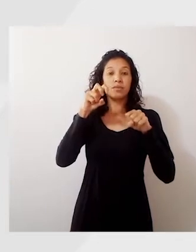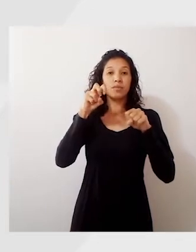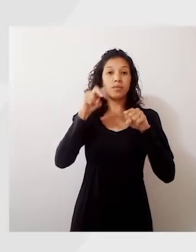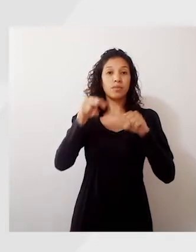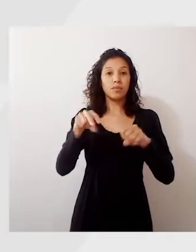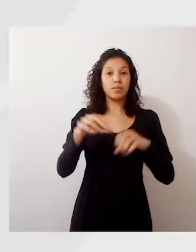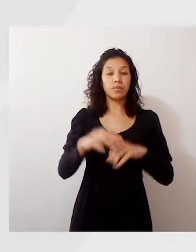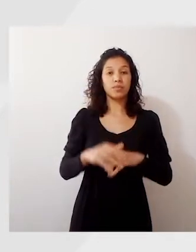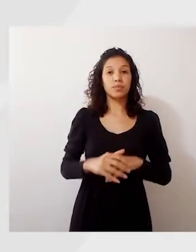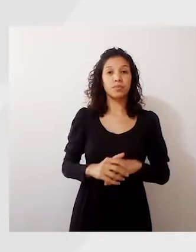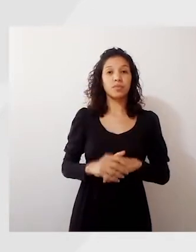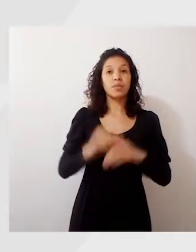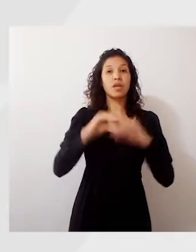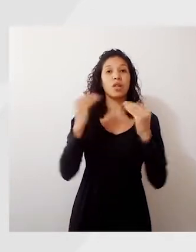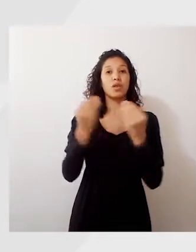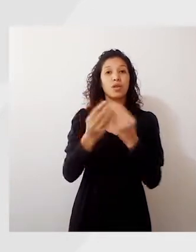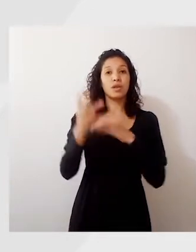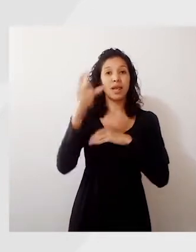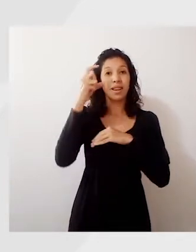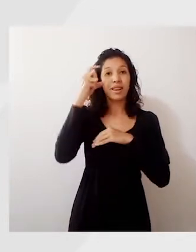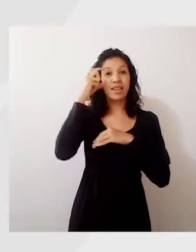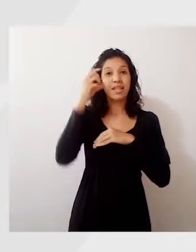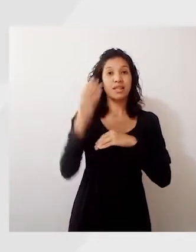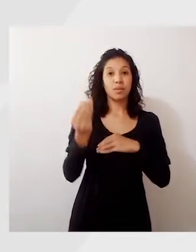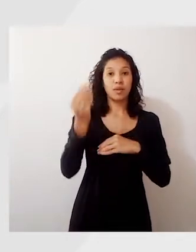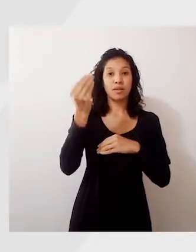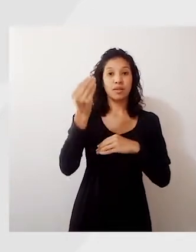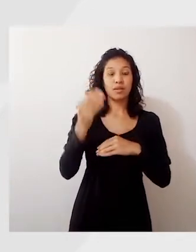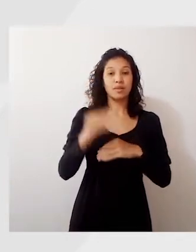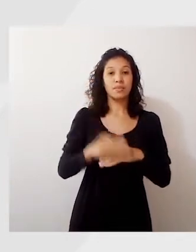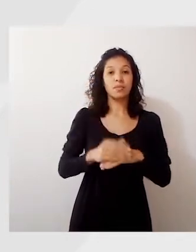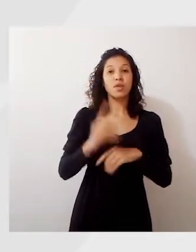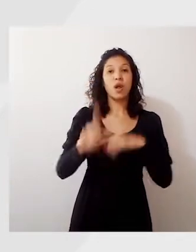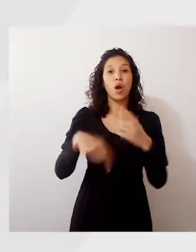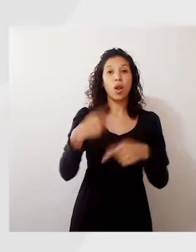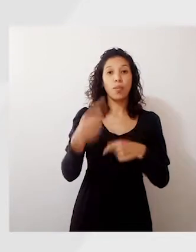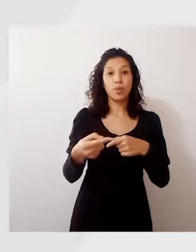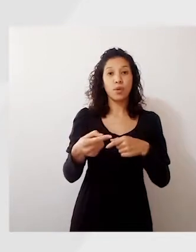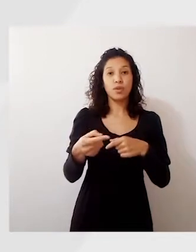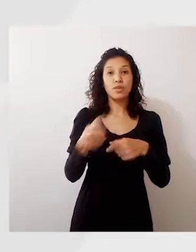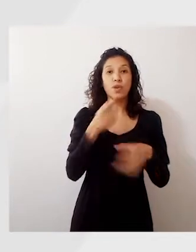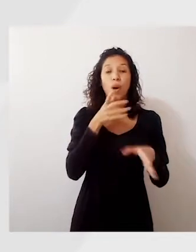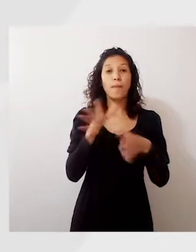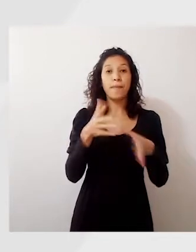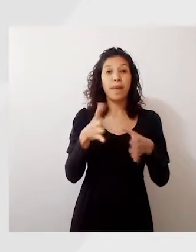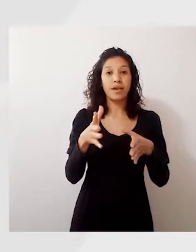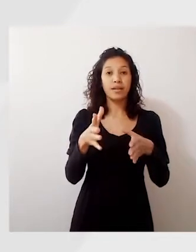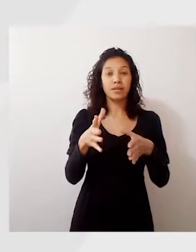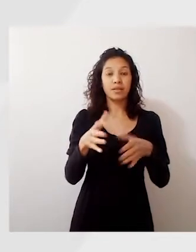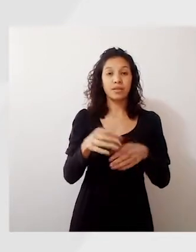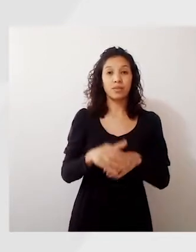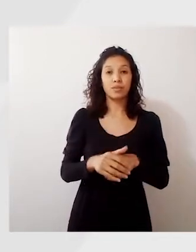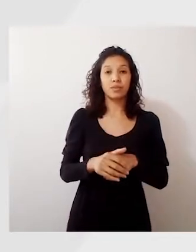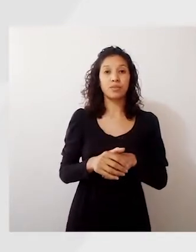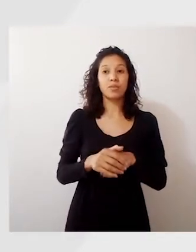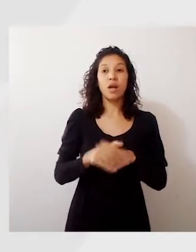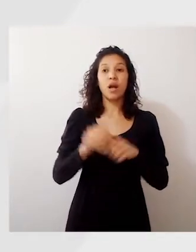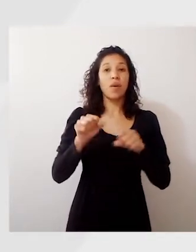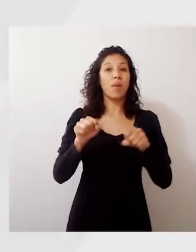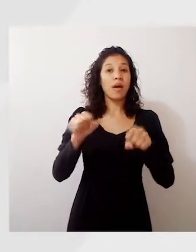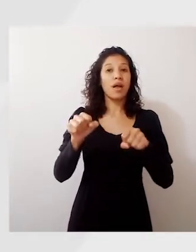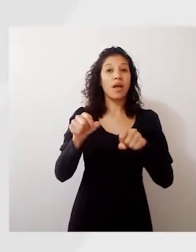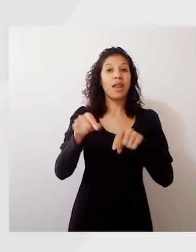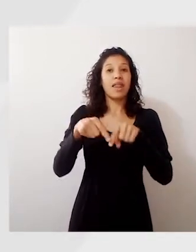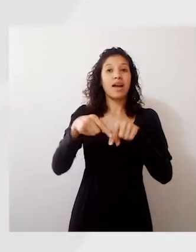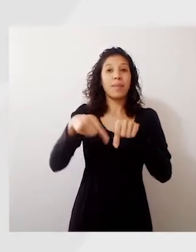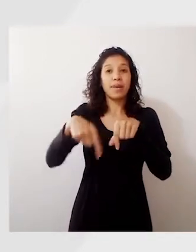tomando aire cuando acerco. Y lo vamos a repetir diez veces. Siguiente ejercicio, similar, pero cada vez que llevamos